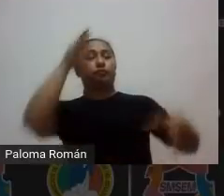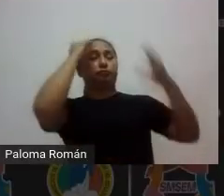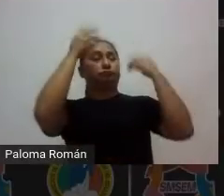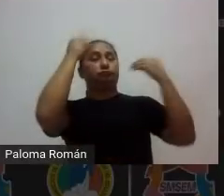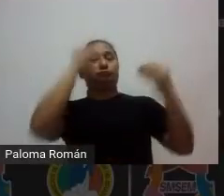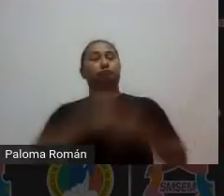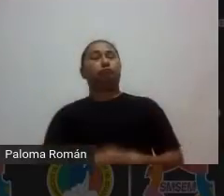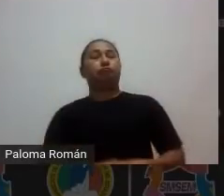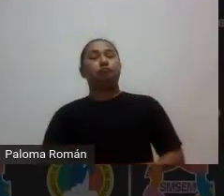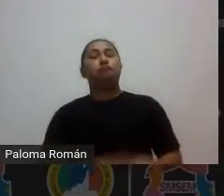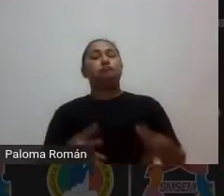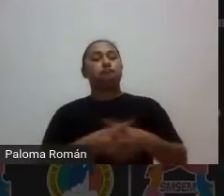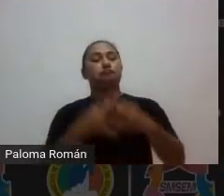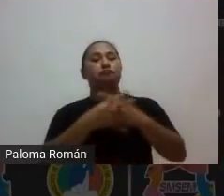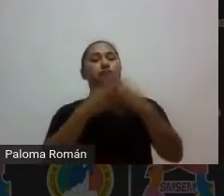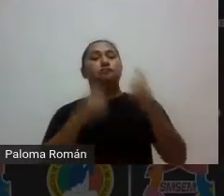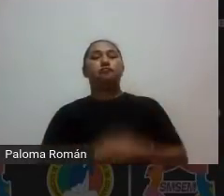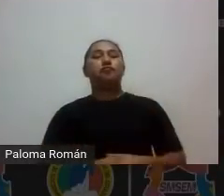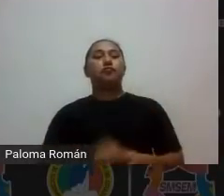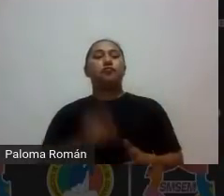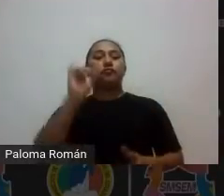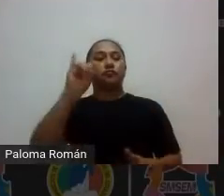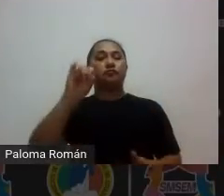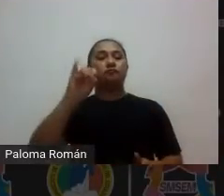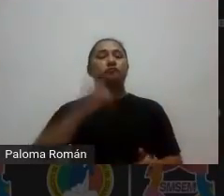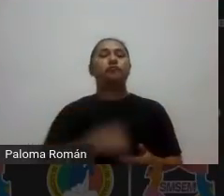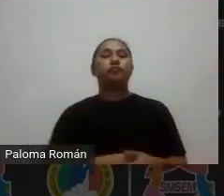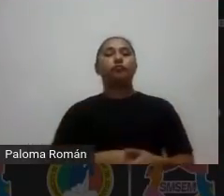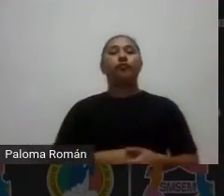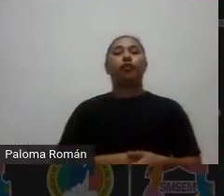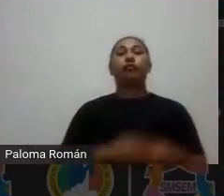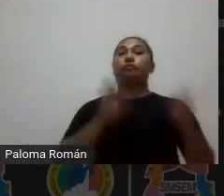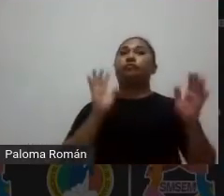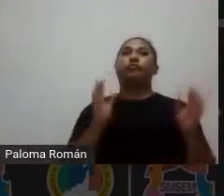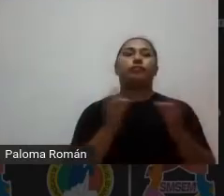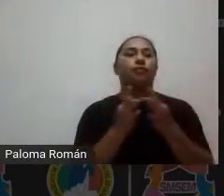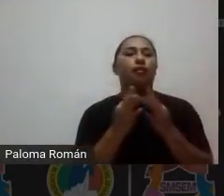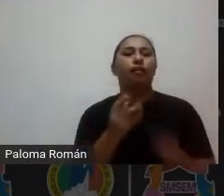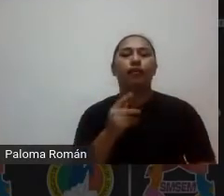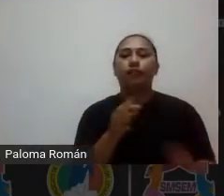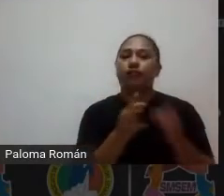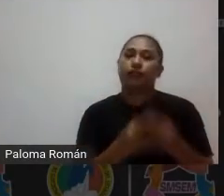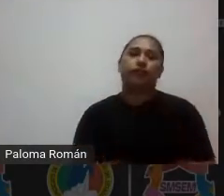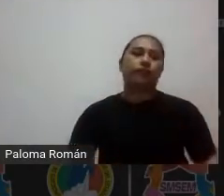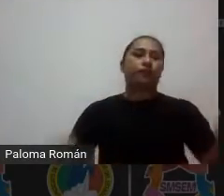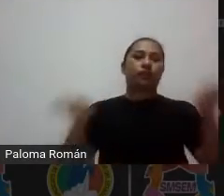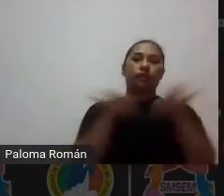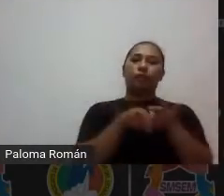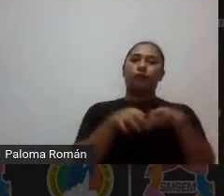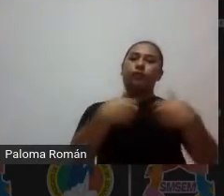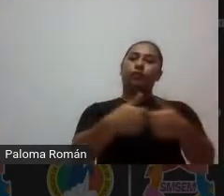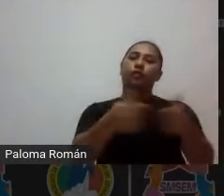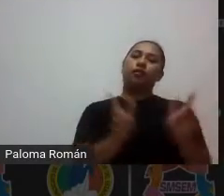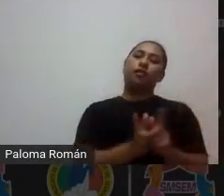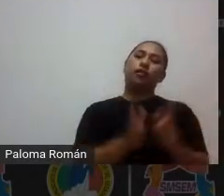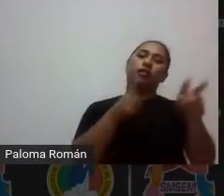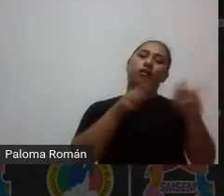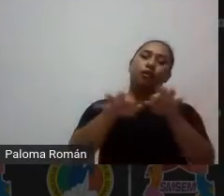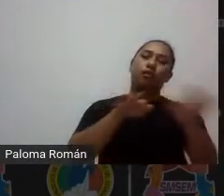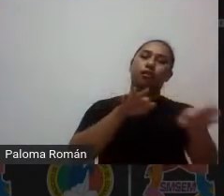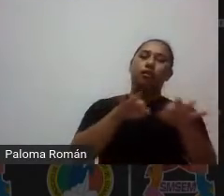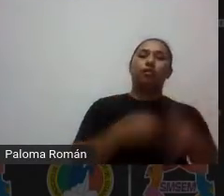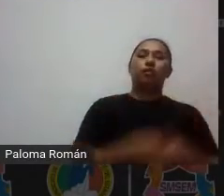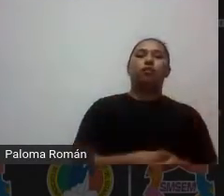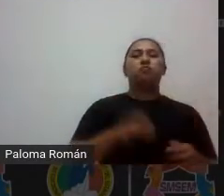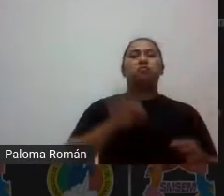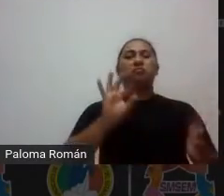sí entonces por eso es muy importante esa reunión esa sesión les das un tiempo límite les dices